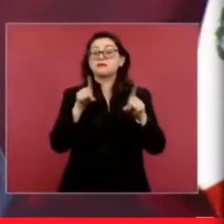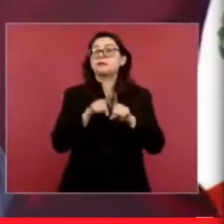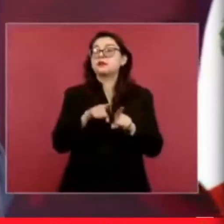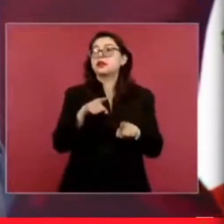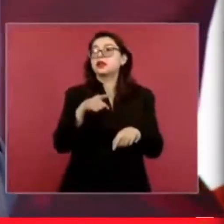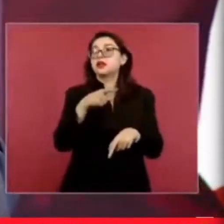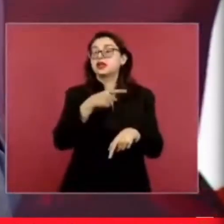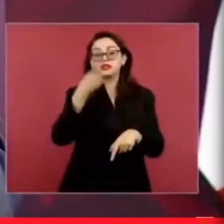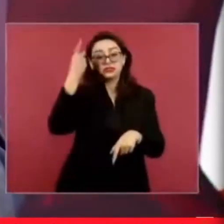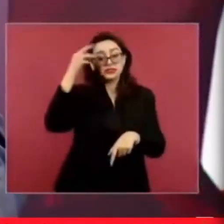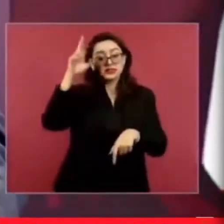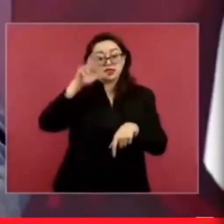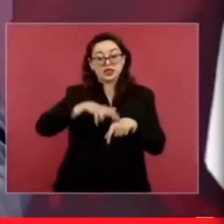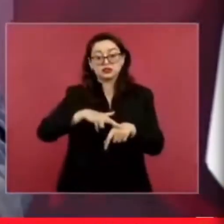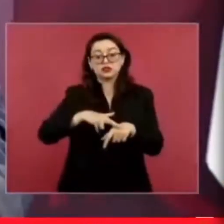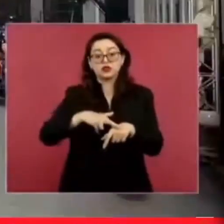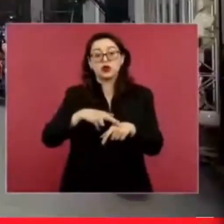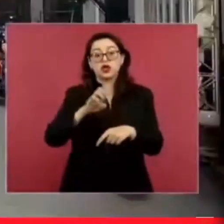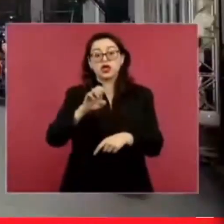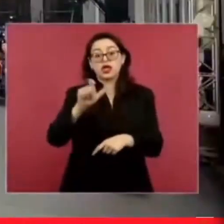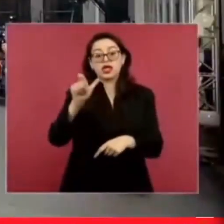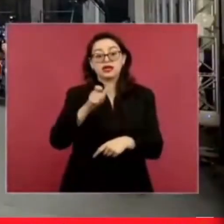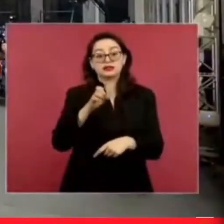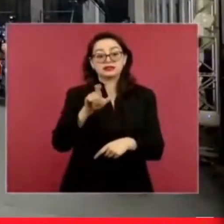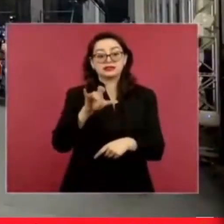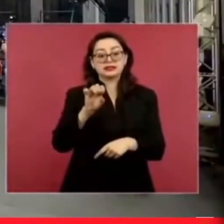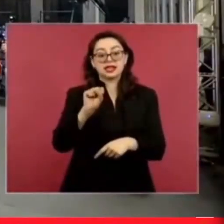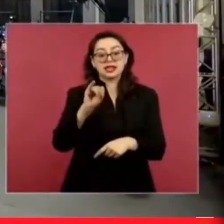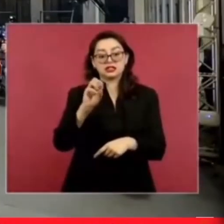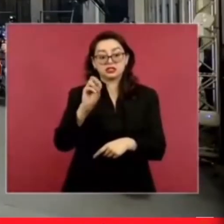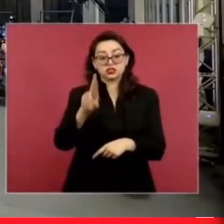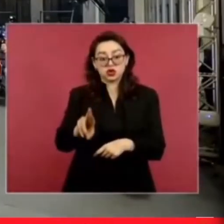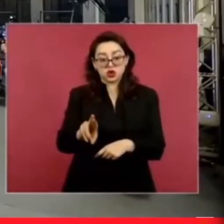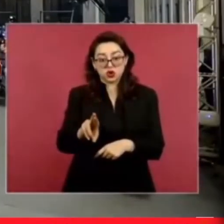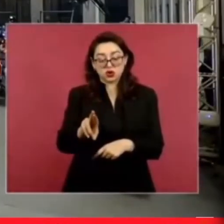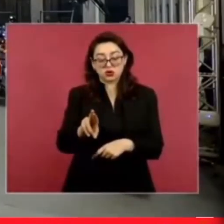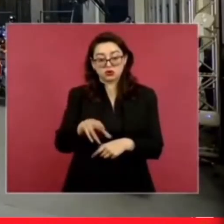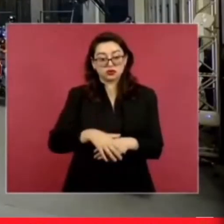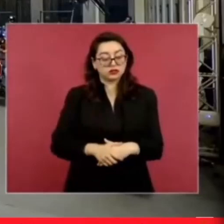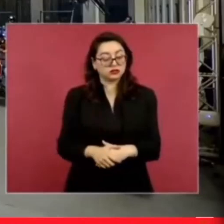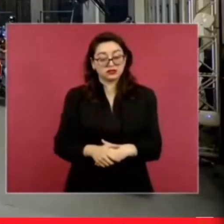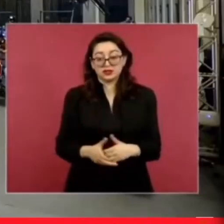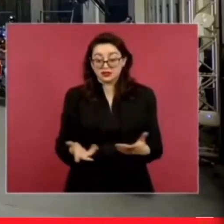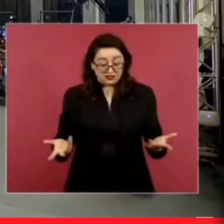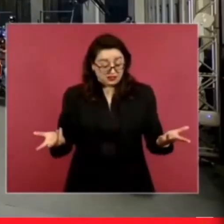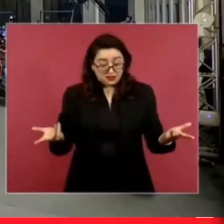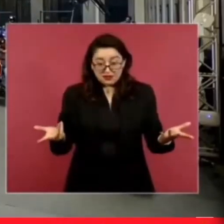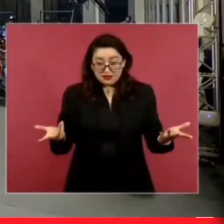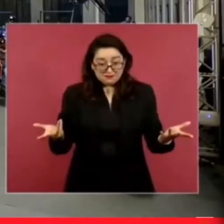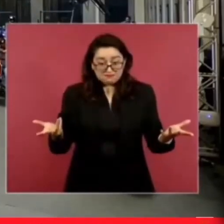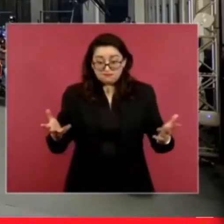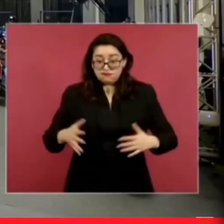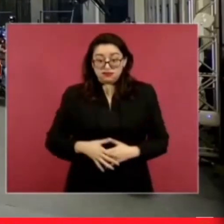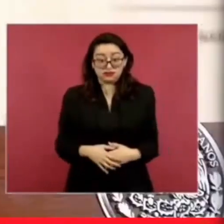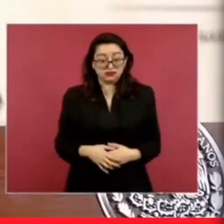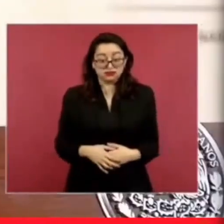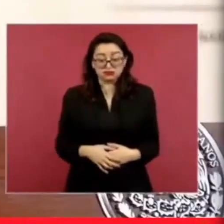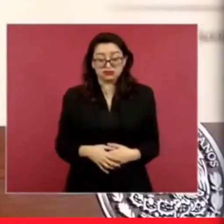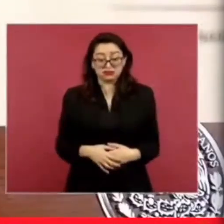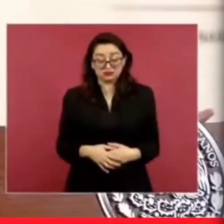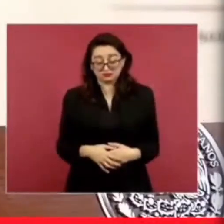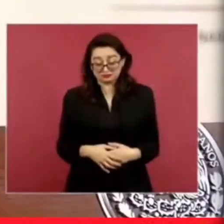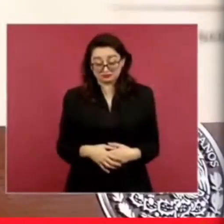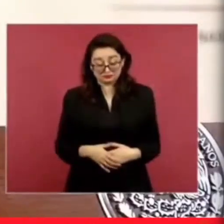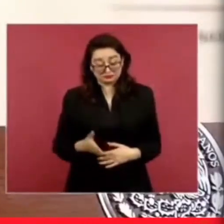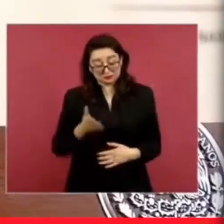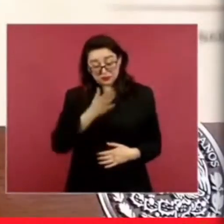Excelsior, sí, que, bueno, pero ya lo he dicho y lo voy